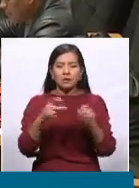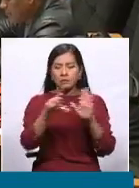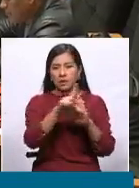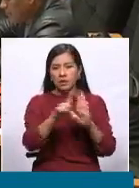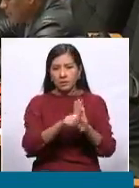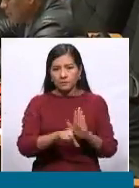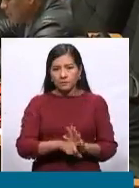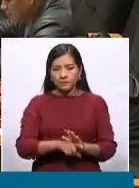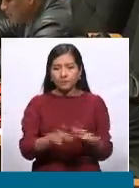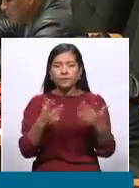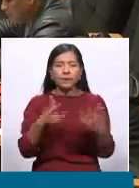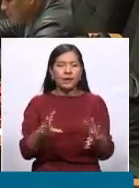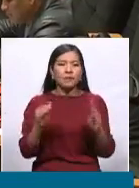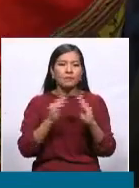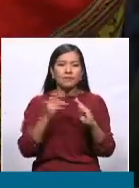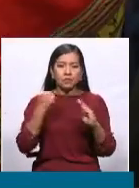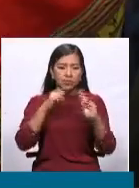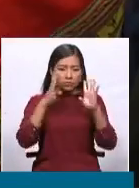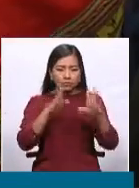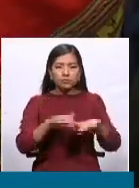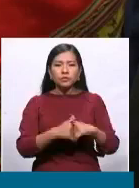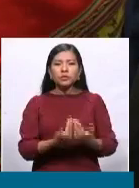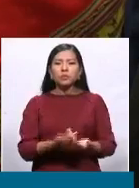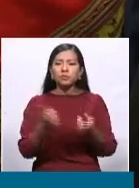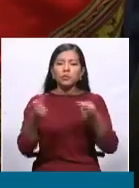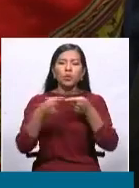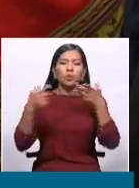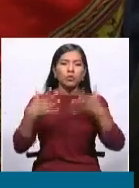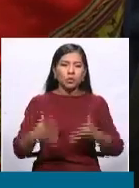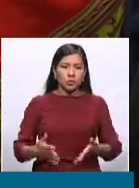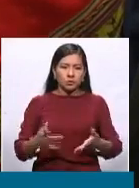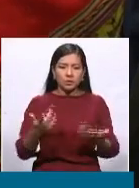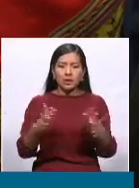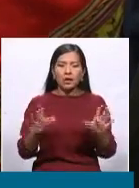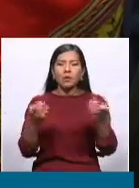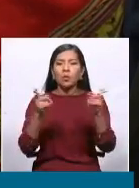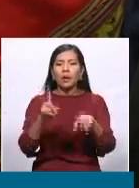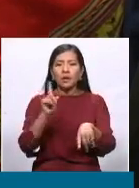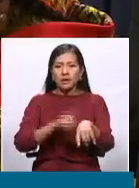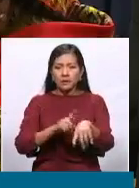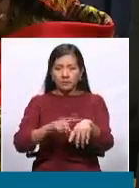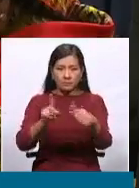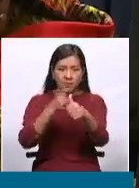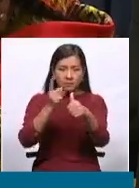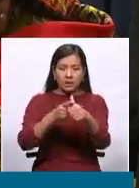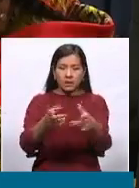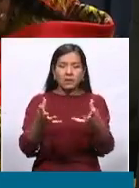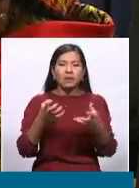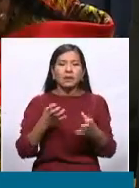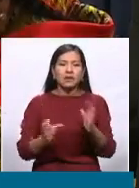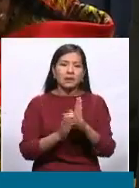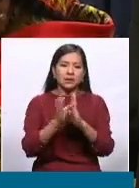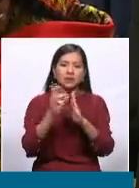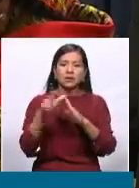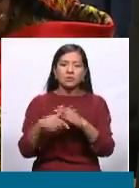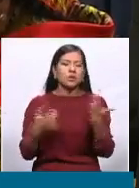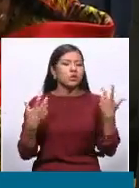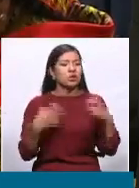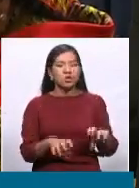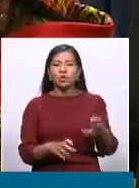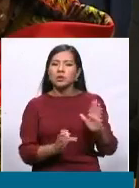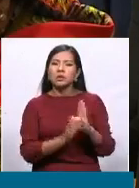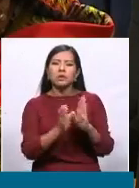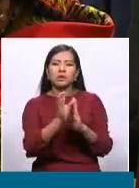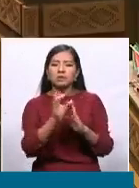donde se ve por un lado la contradicción de la oposición, que en un primer momento quería el censo, luego no quería el censo,